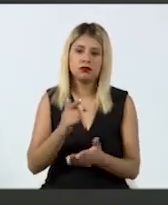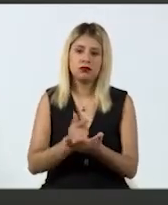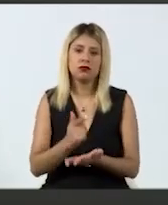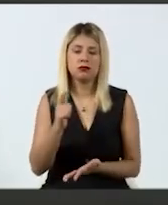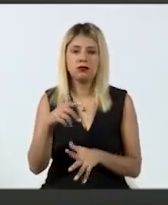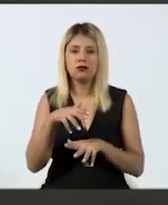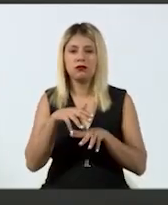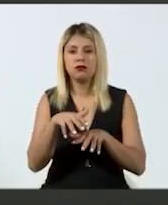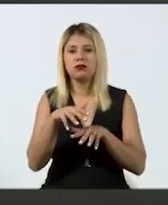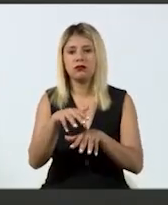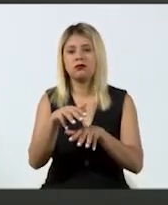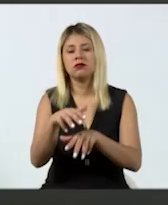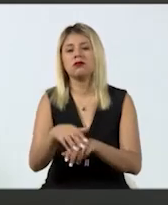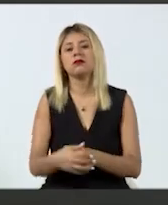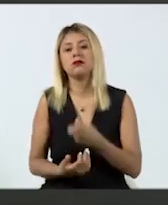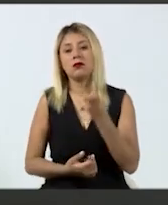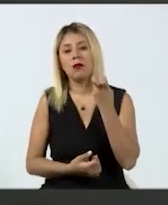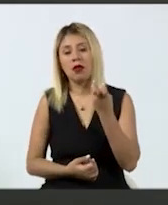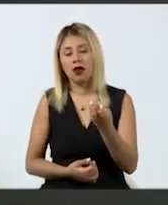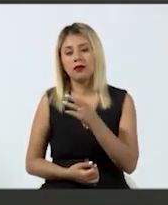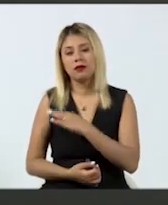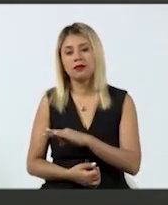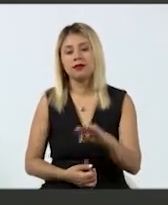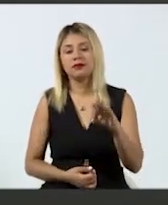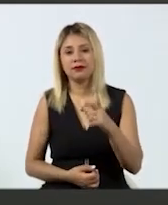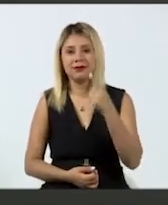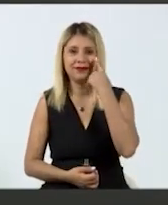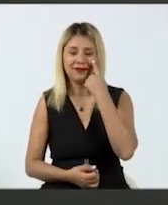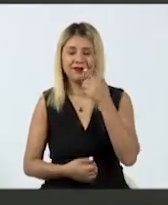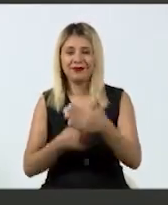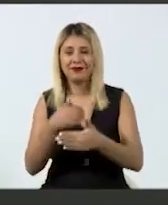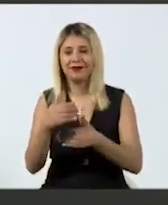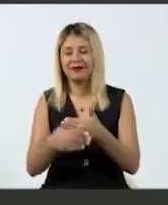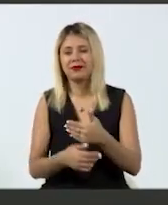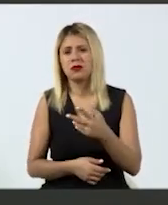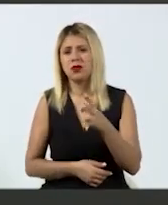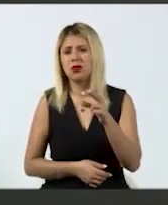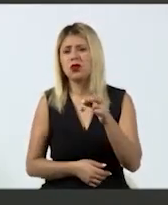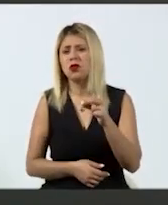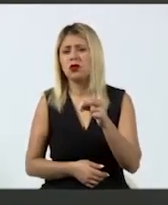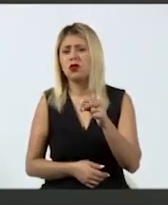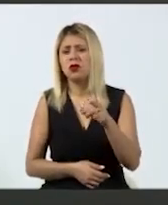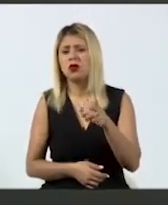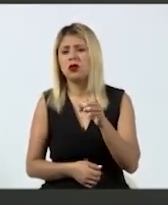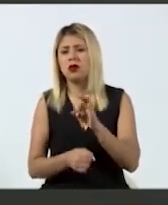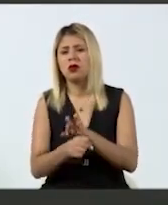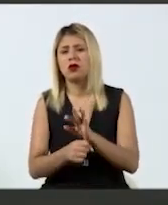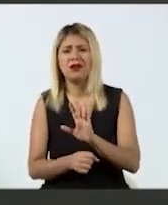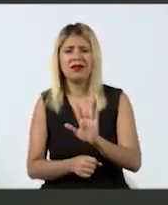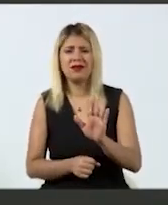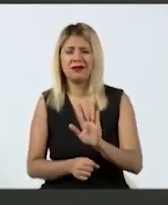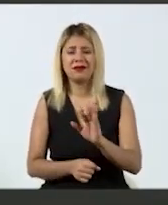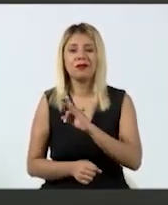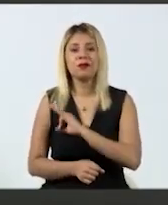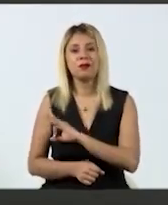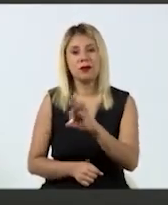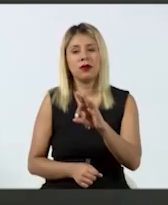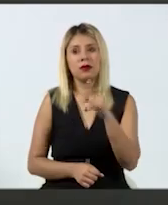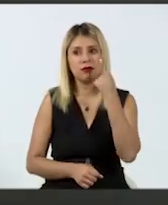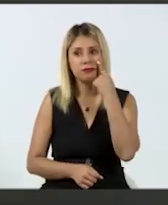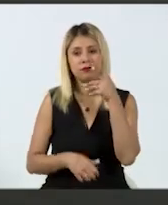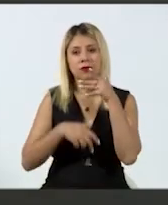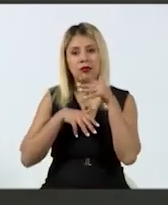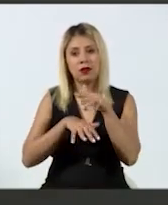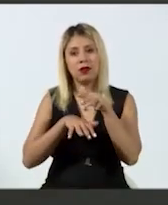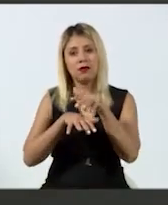y eso puede demorar un poco el arribo del auxilio. No porque no se quiera prestar, sino porque también somos parte del tráfico y en un